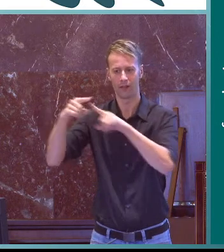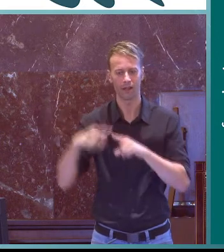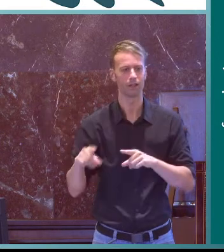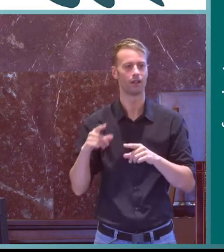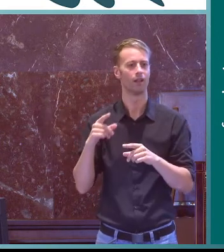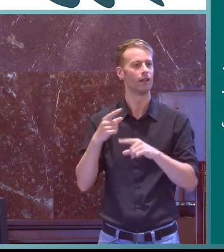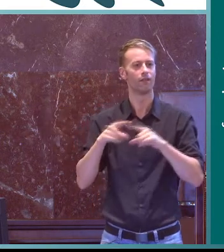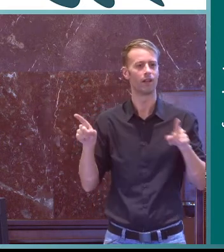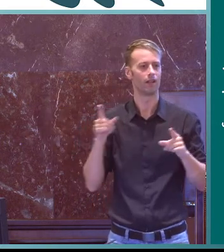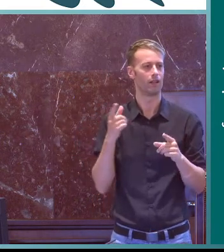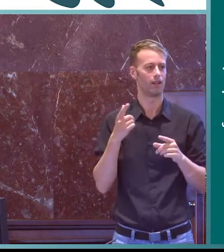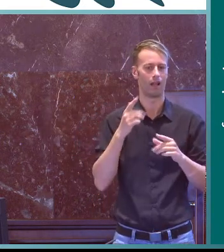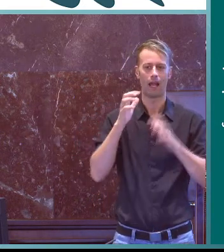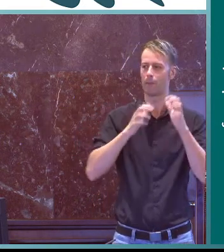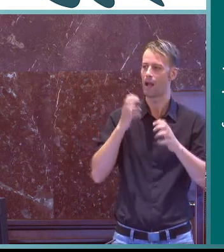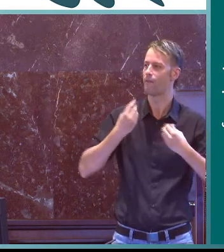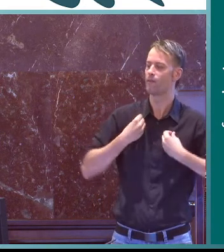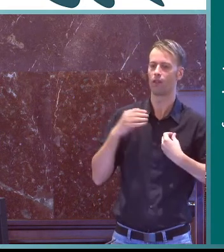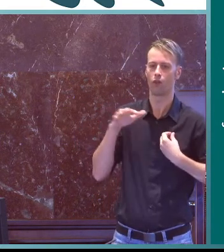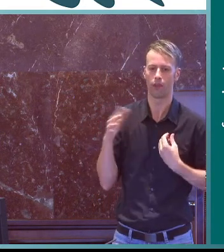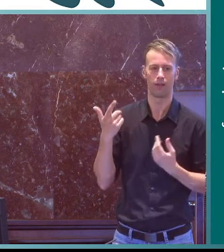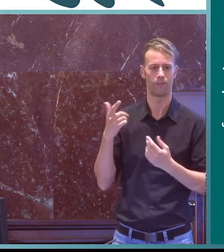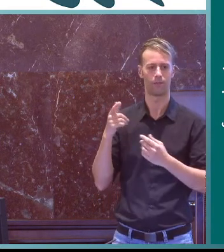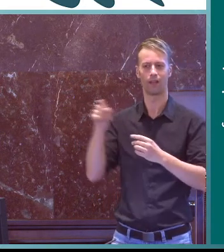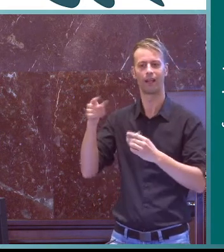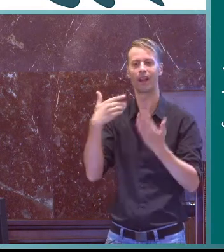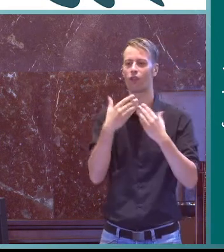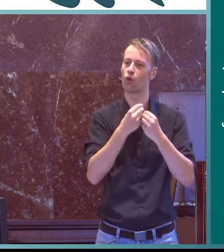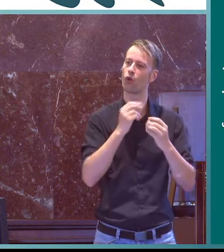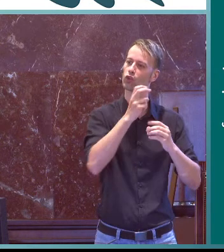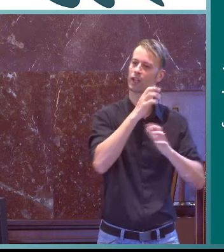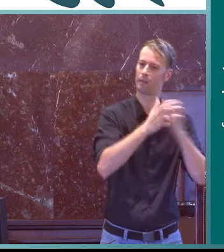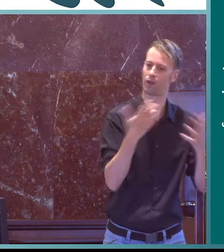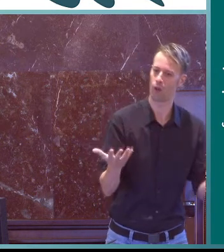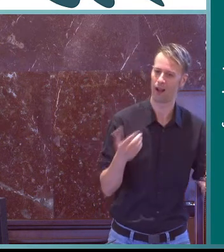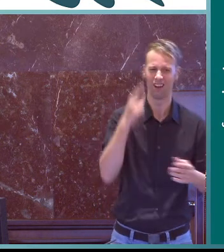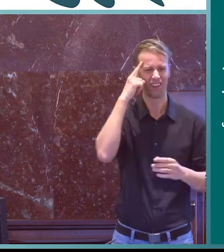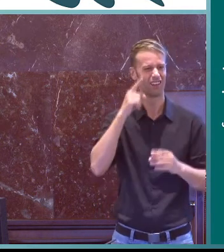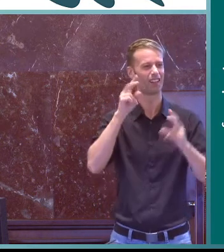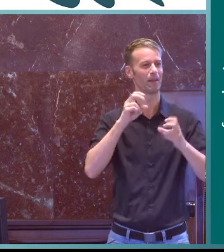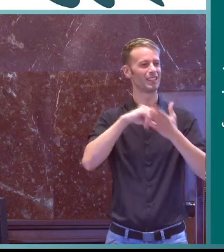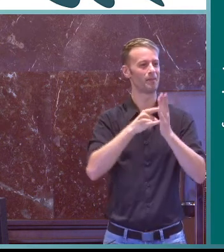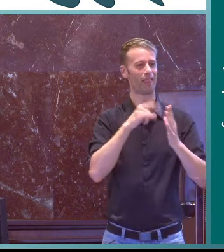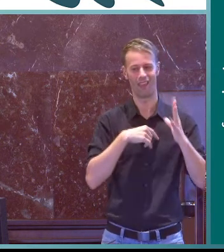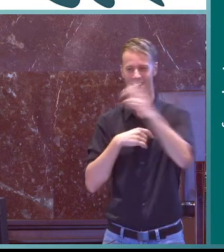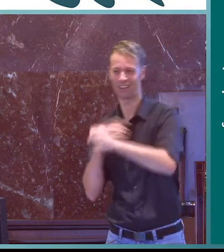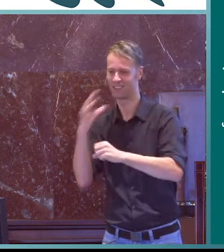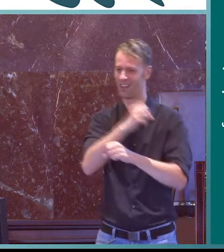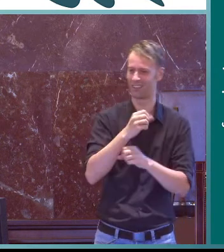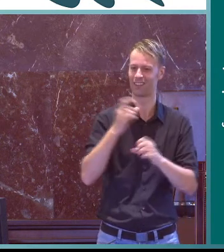también tiene influencia de diferentes ambientes pues el animal depende de donde vive de la relación que tenga con otros animales